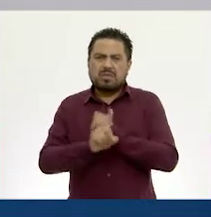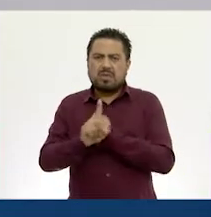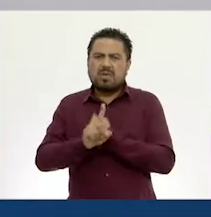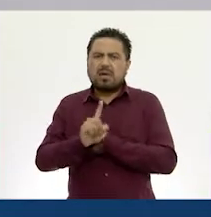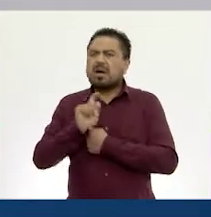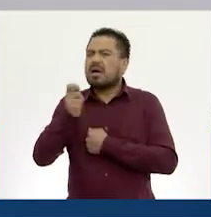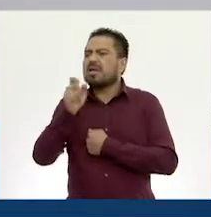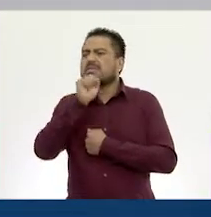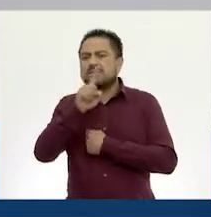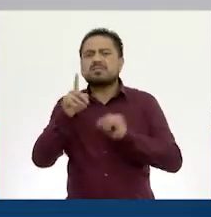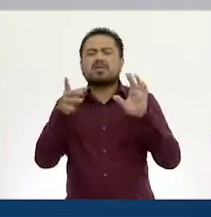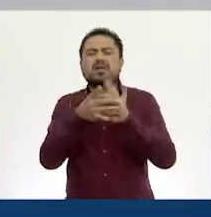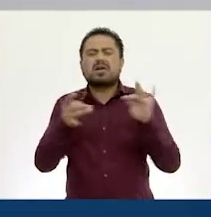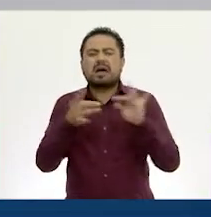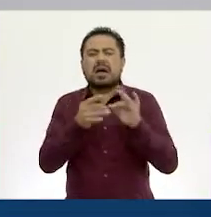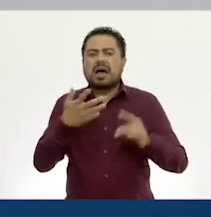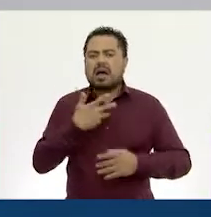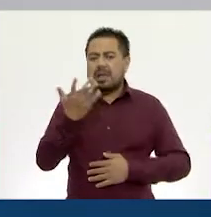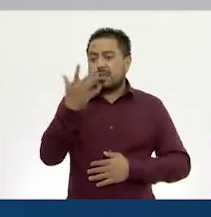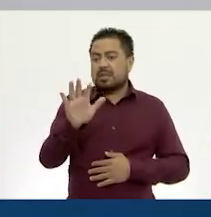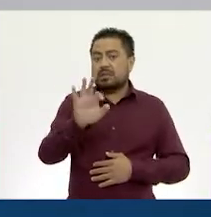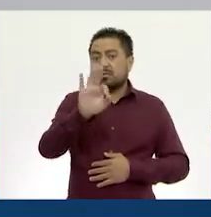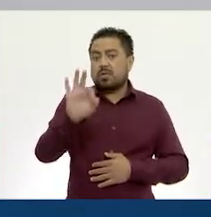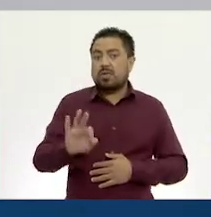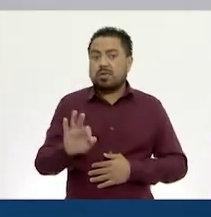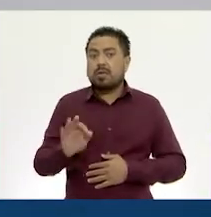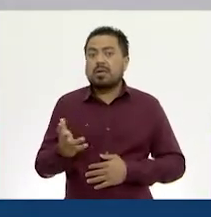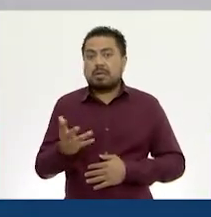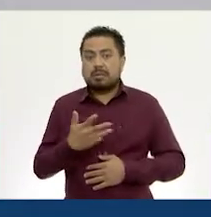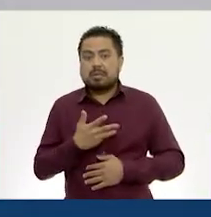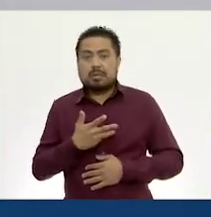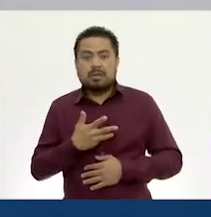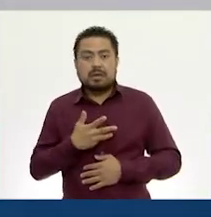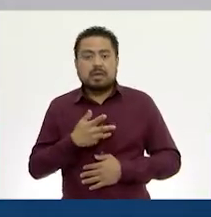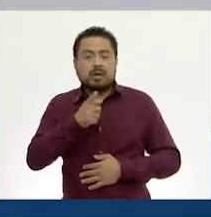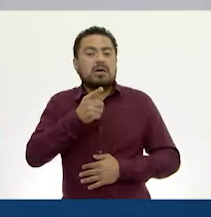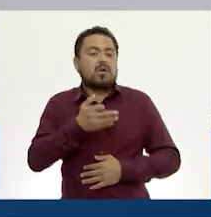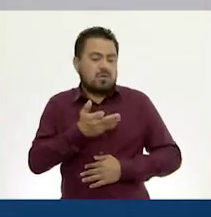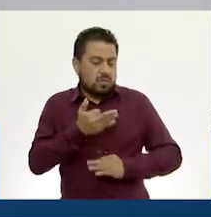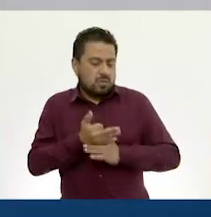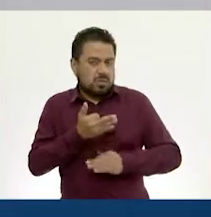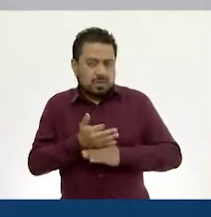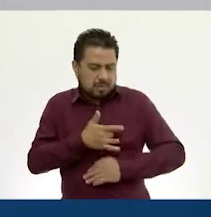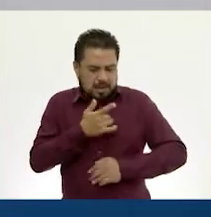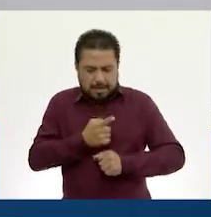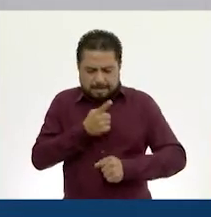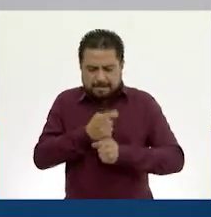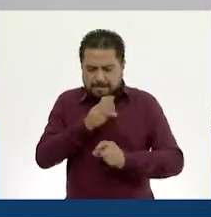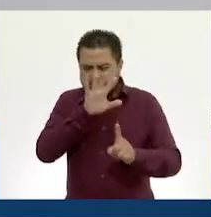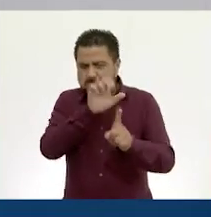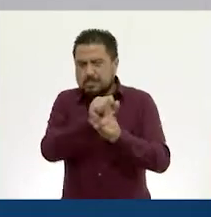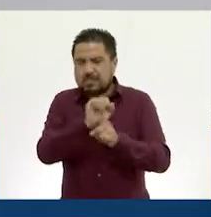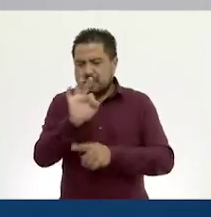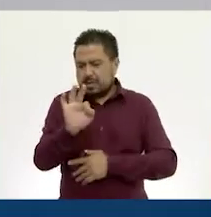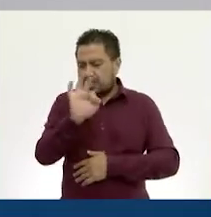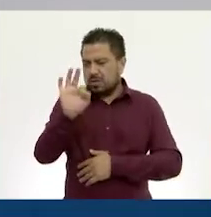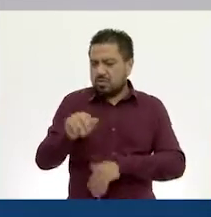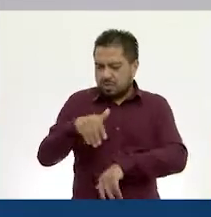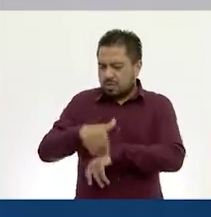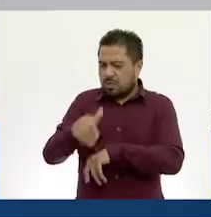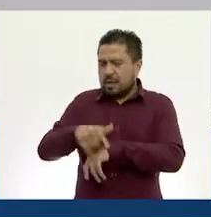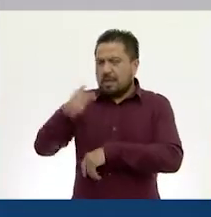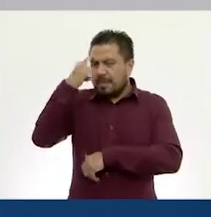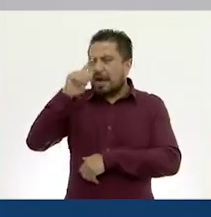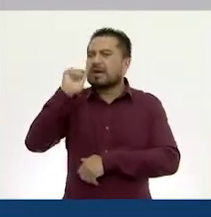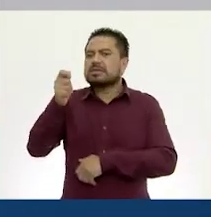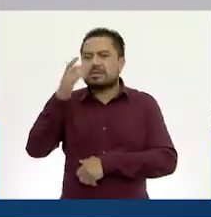también decía que tenía el 10% de descuento. Ajá. Entonces, ¿qué les parece si primero calculamos esa cantidad para